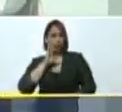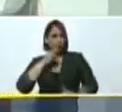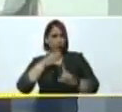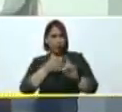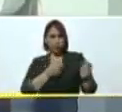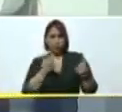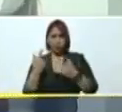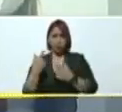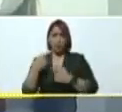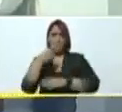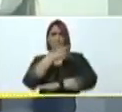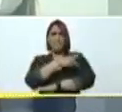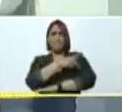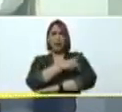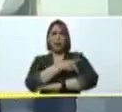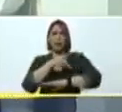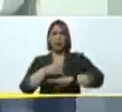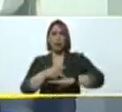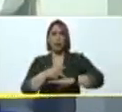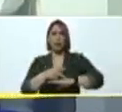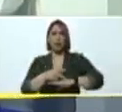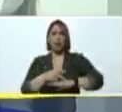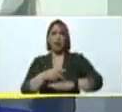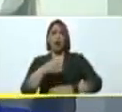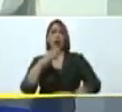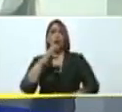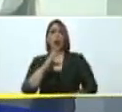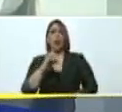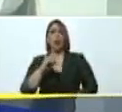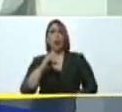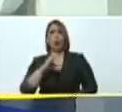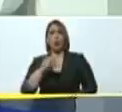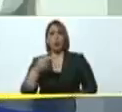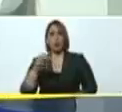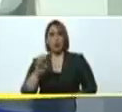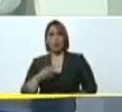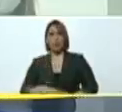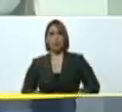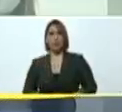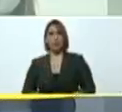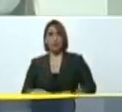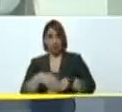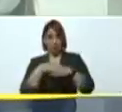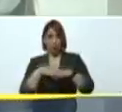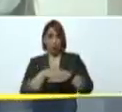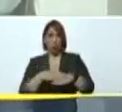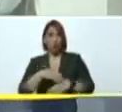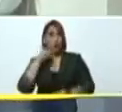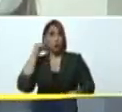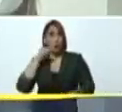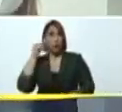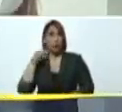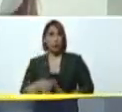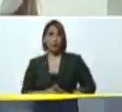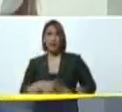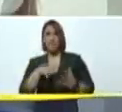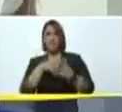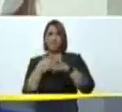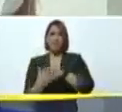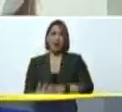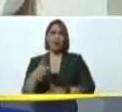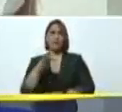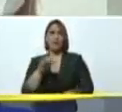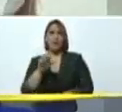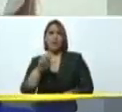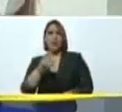parroquia Sucre. Parroquia Sucre, en el oeste de Caracas, allá en el barrio Federico Quirós,